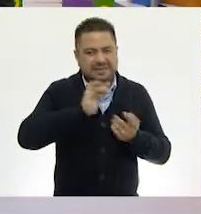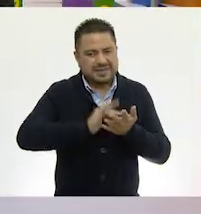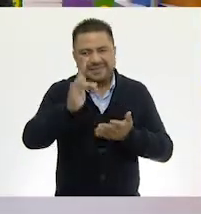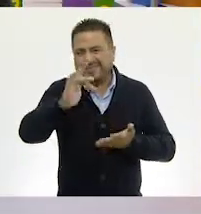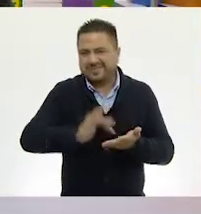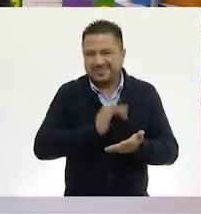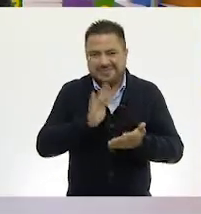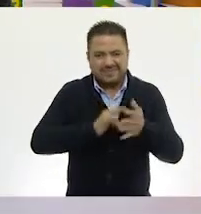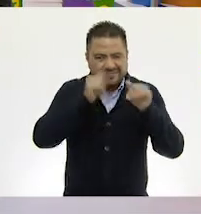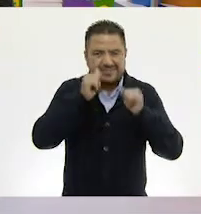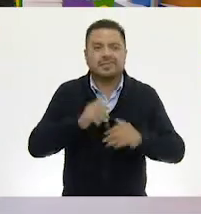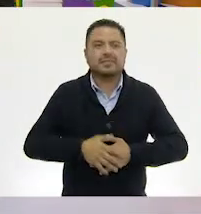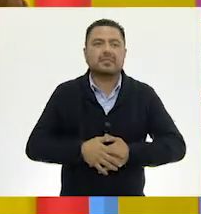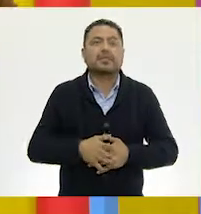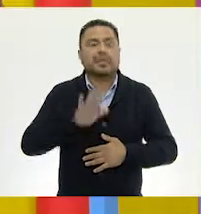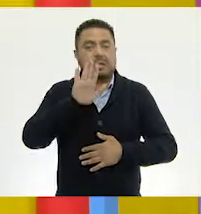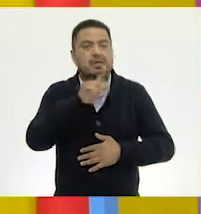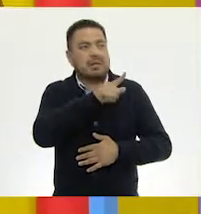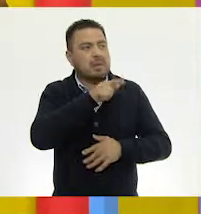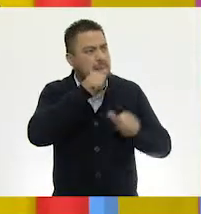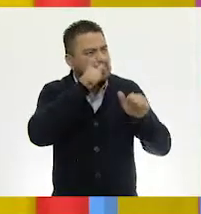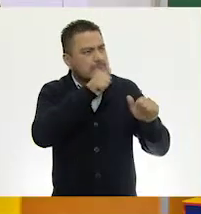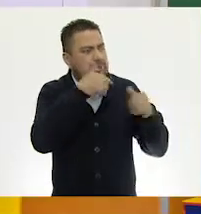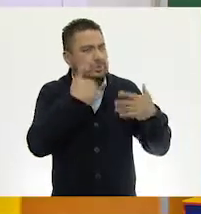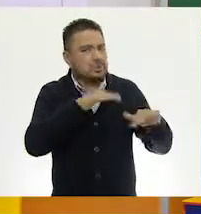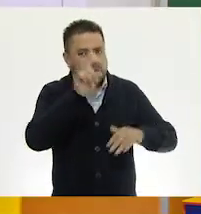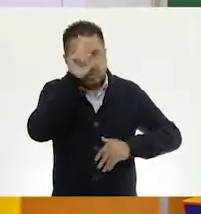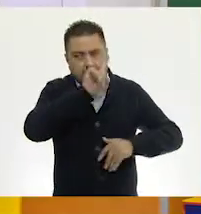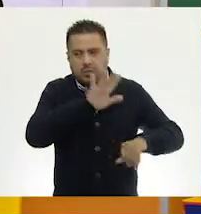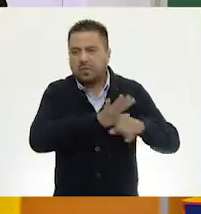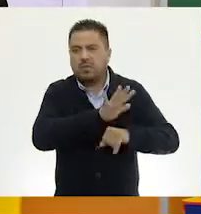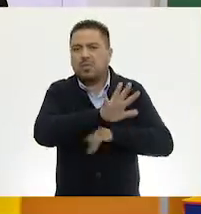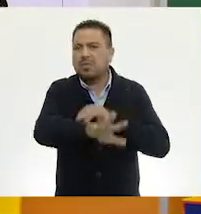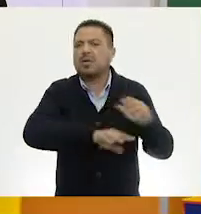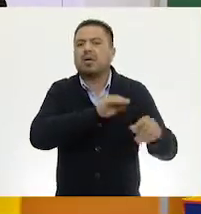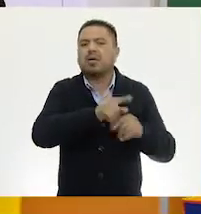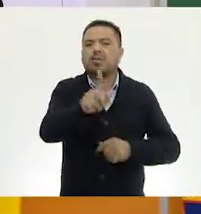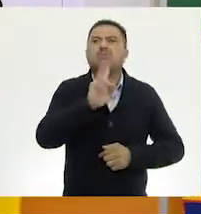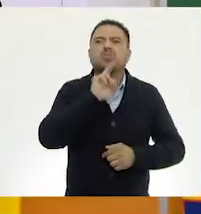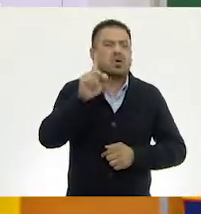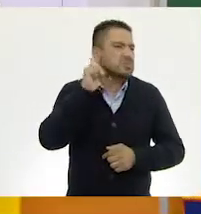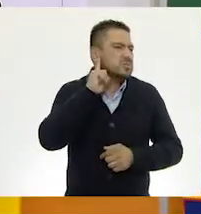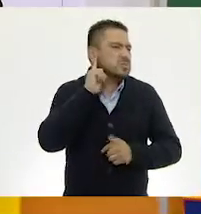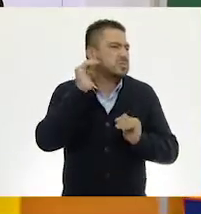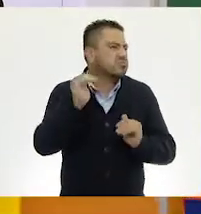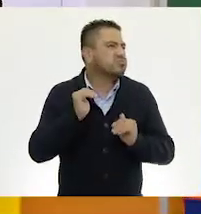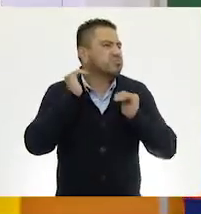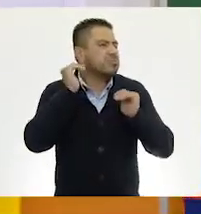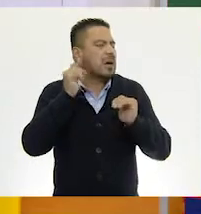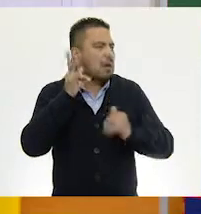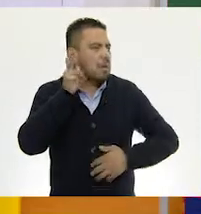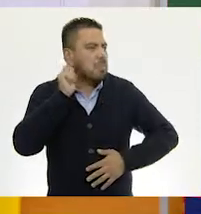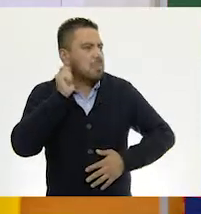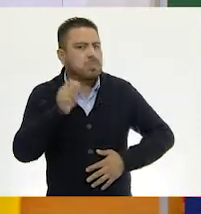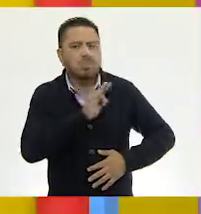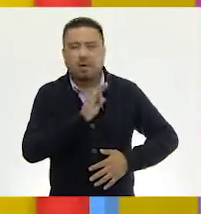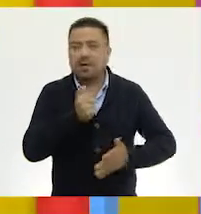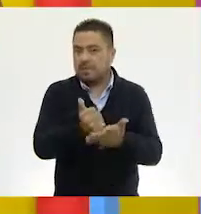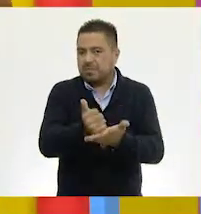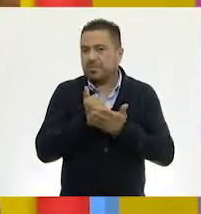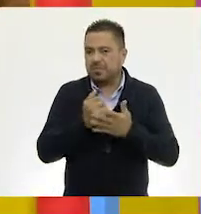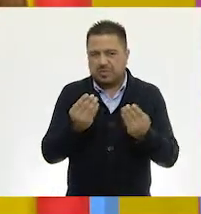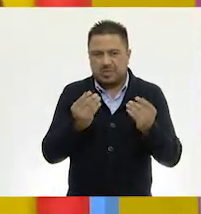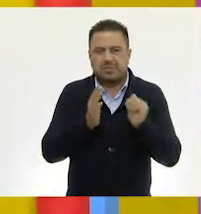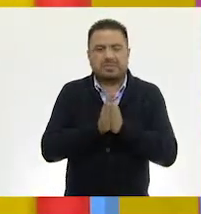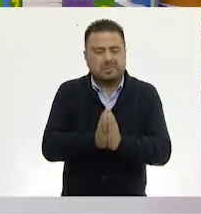ustedes. Muy ok. Va a estar muy al pendiente de todas sus sugerencias, así que díganselas en voz alta para que pueda escucharles. Por favor, ayúdenme mucho. Muy